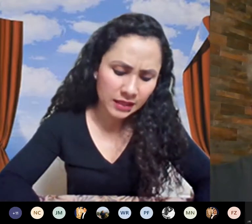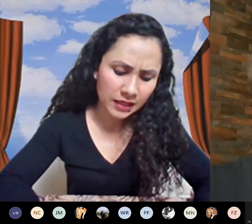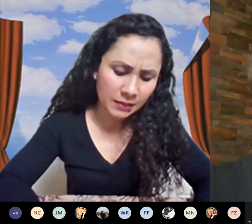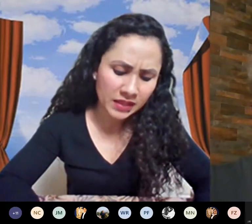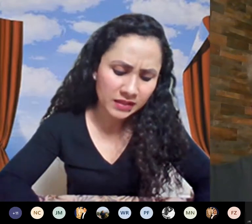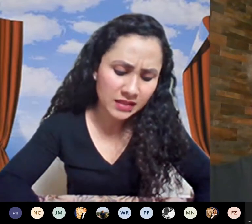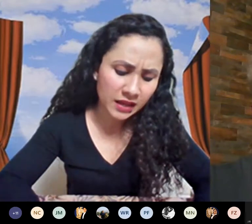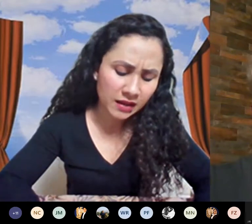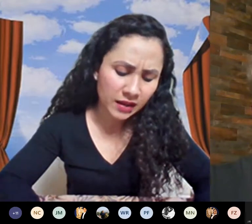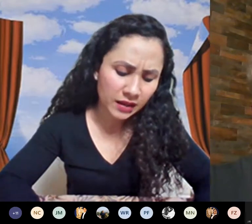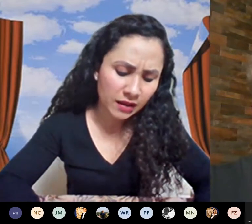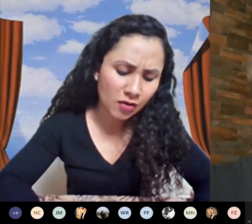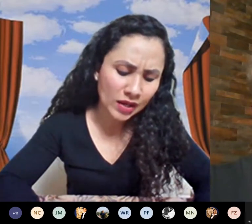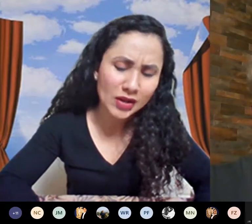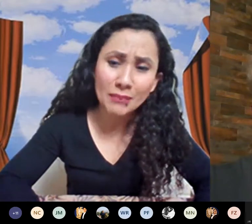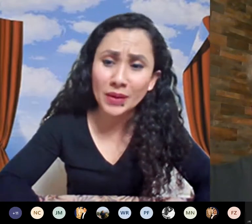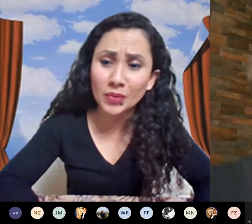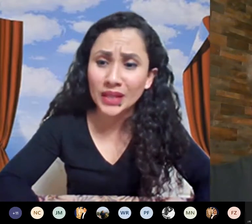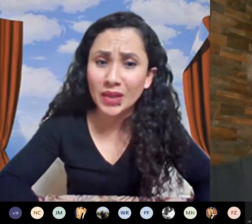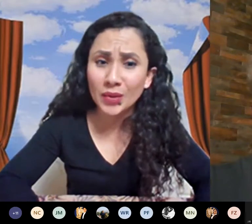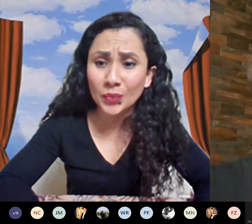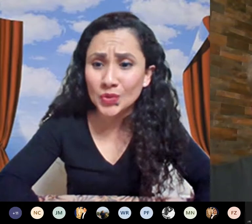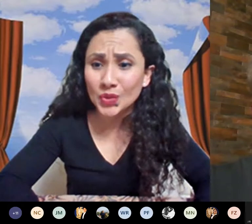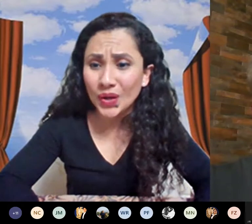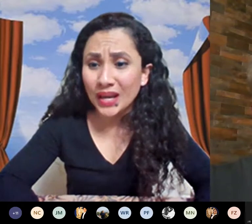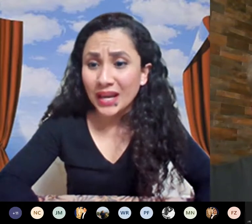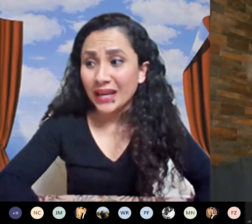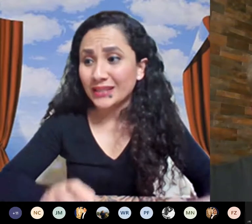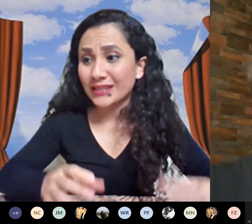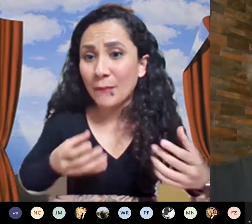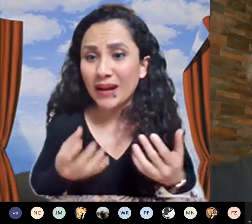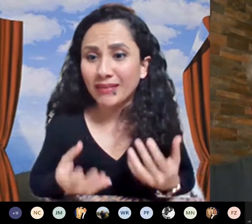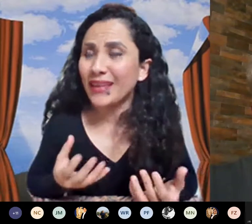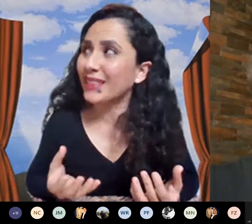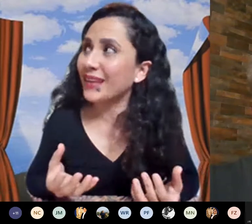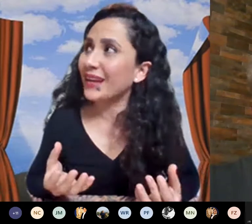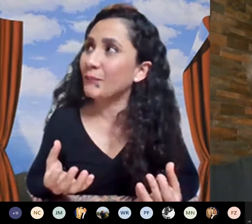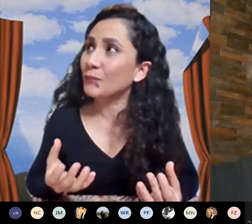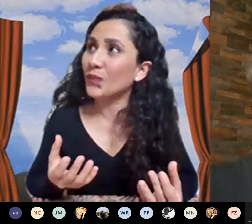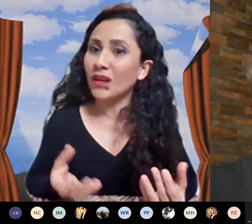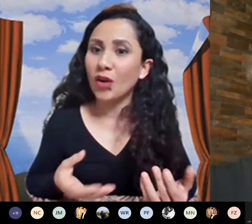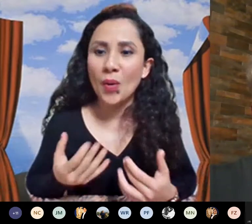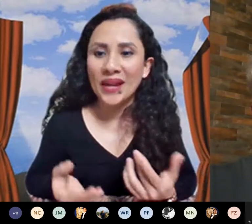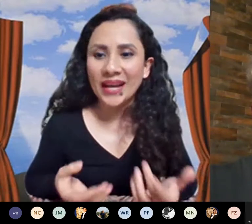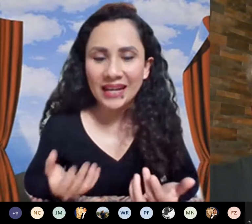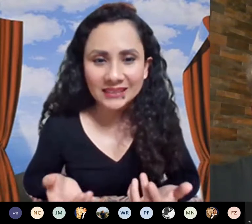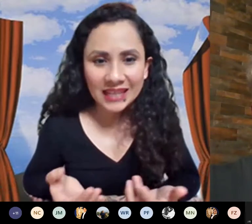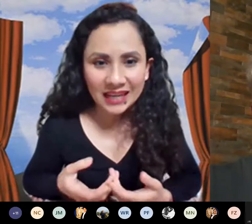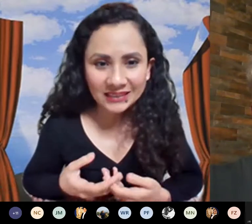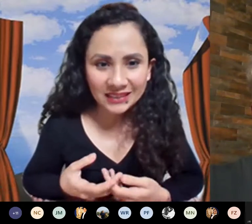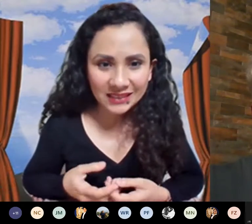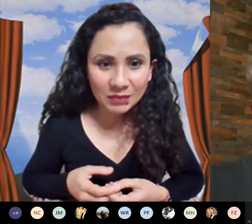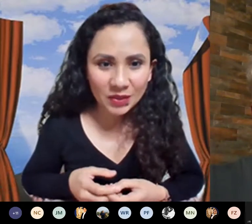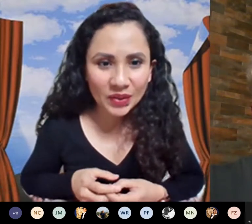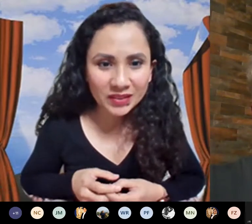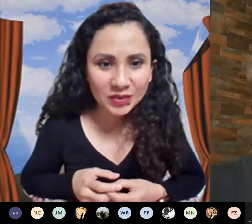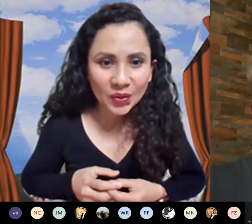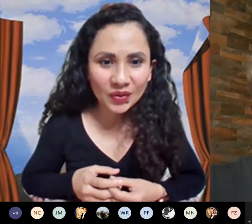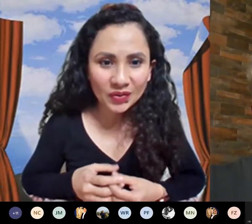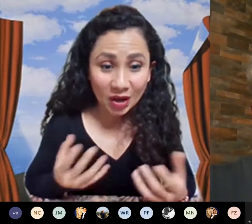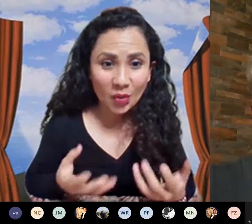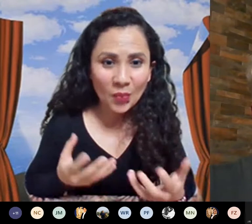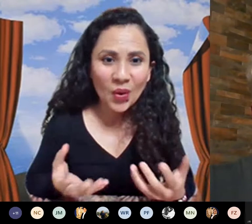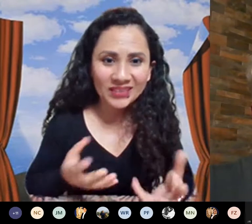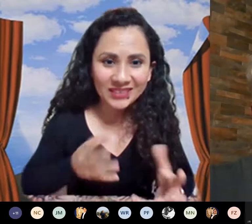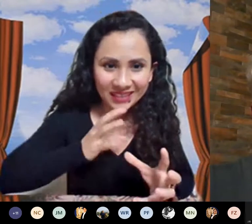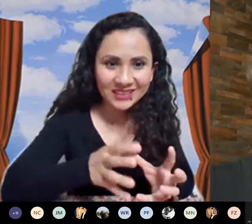que me dice lo que yo le he preguntado mucho es la parte de cómo maneja las granjas de servidores